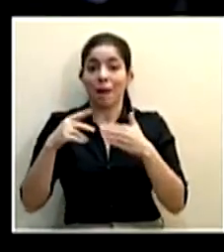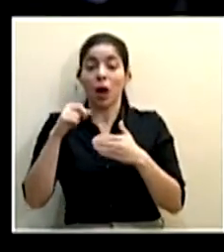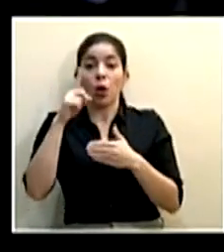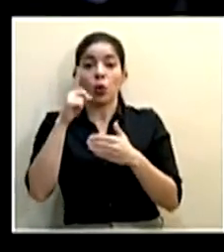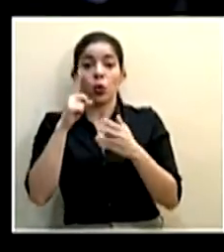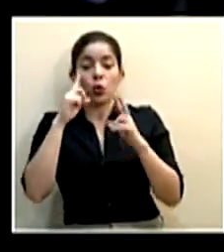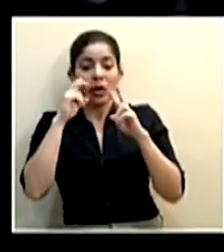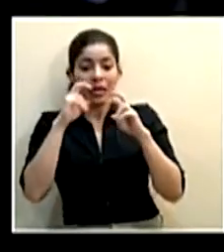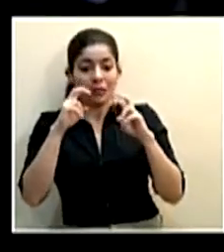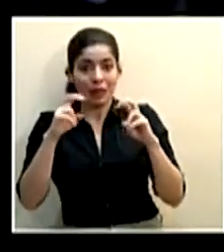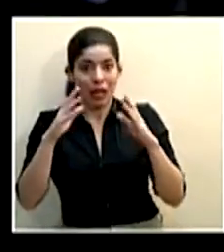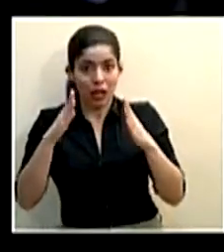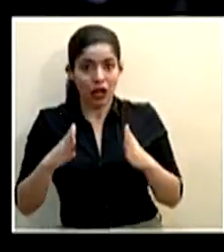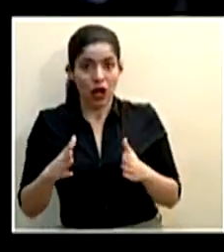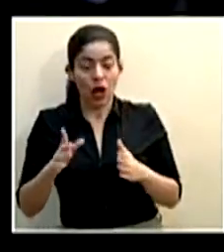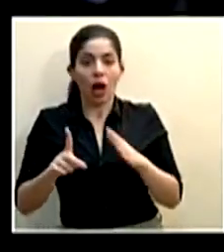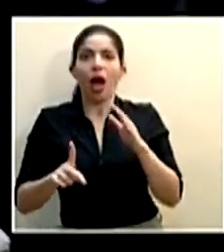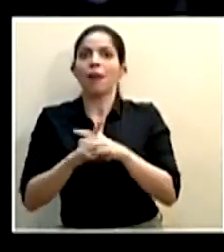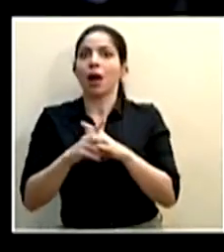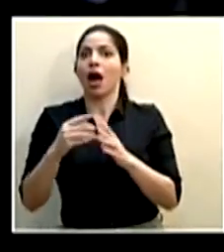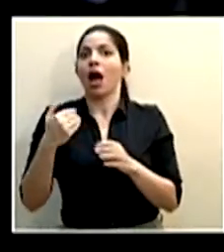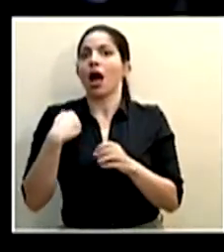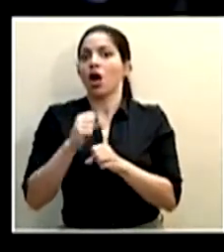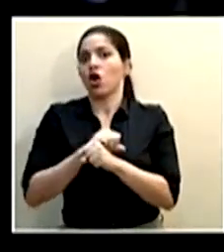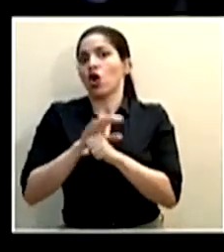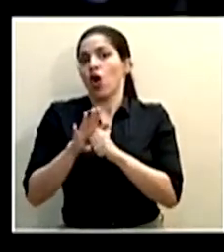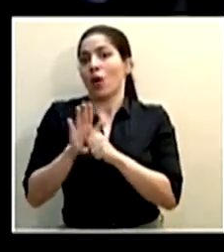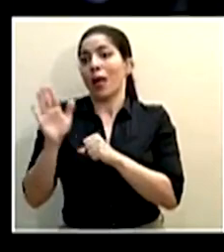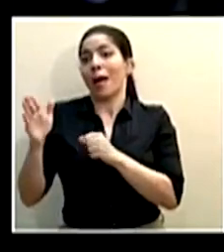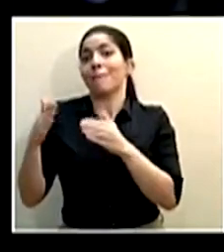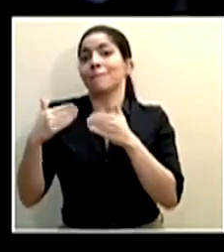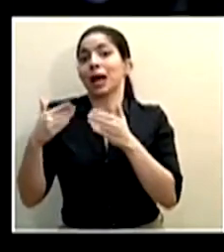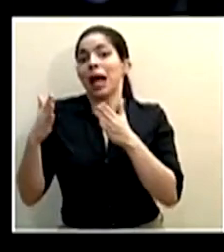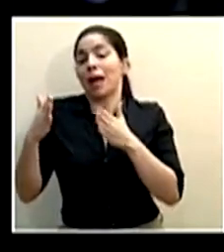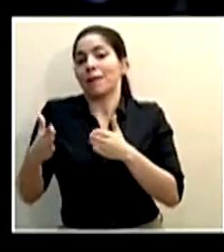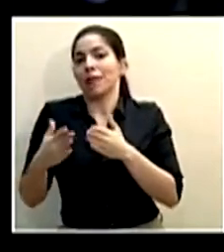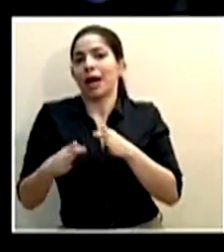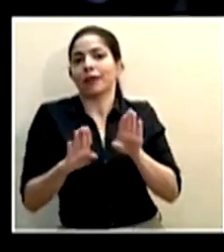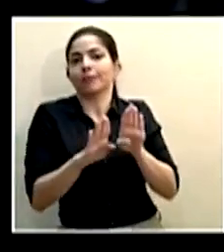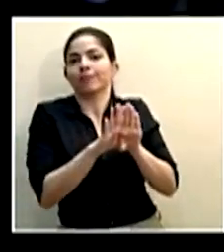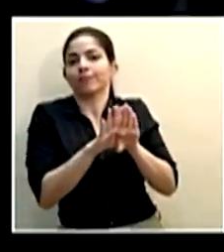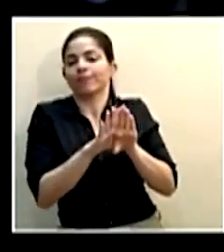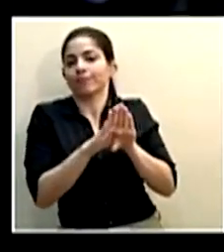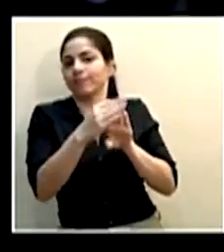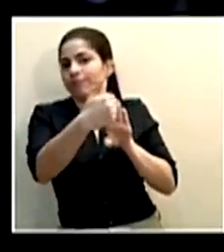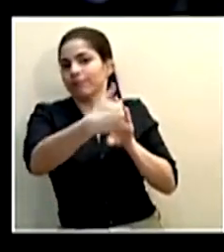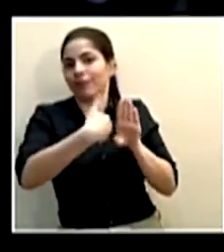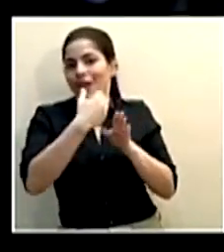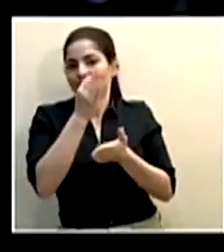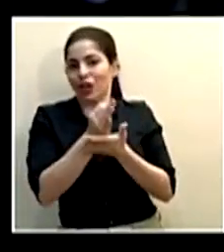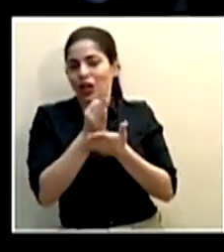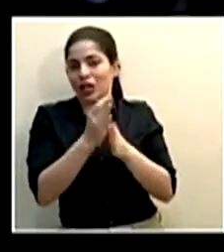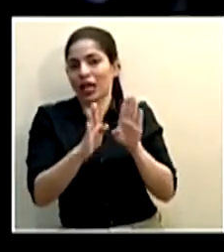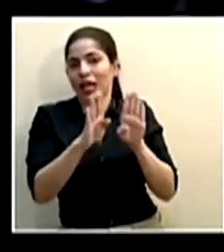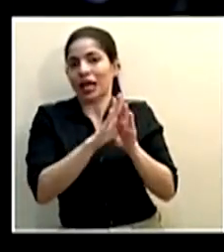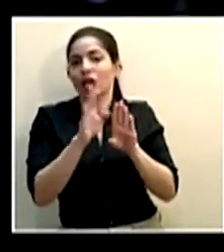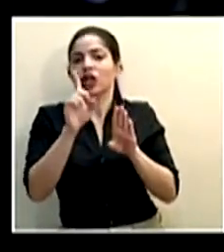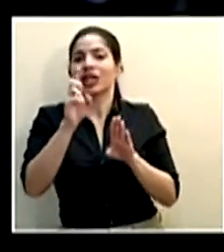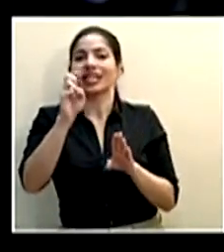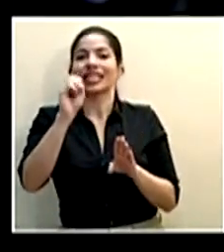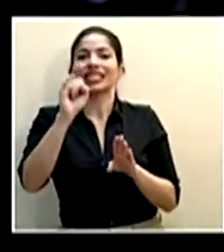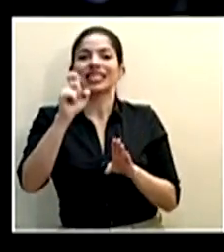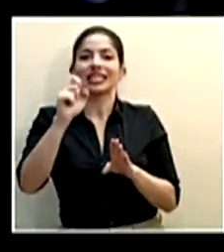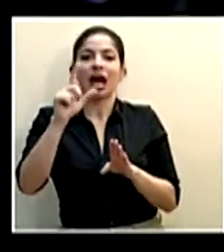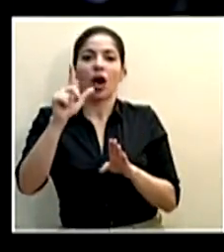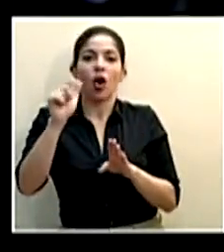dio positivo con COVID y del lado panameño al menos está cerrado el paso o la frontera por SIGSABOLA hacia